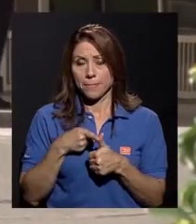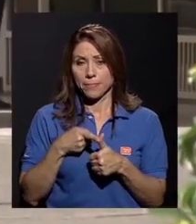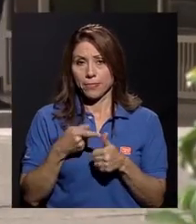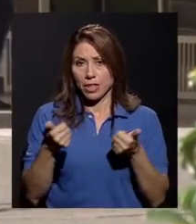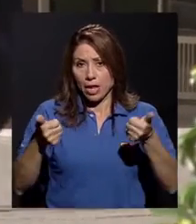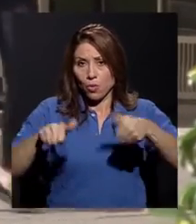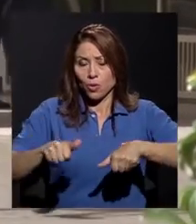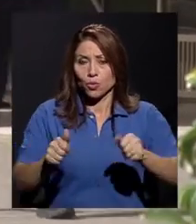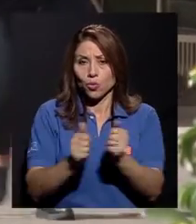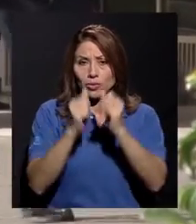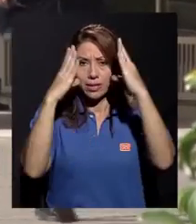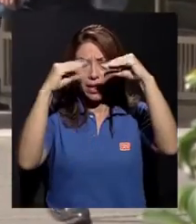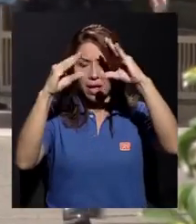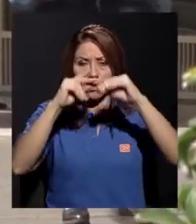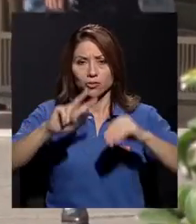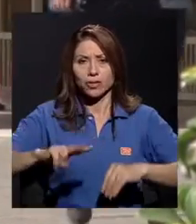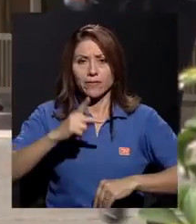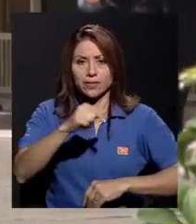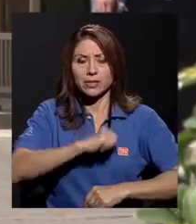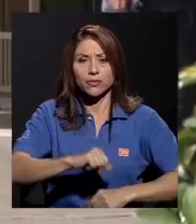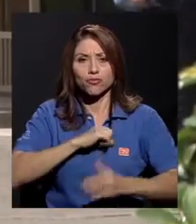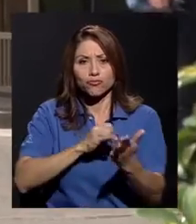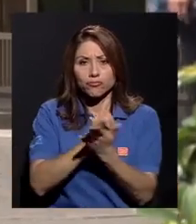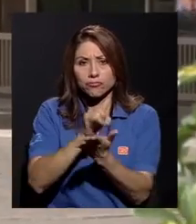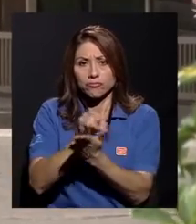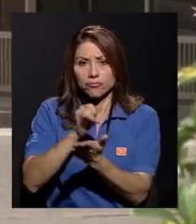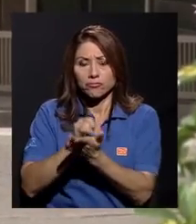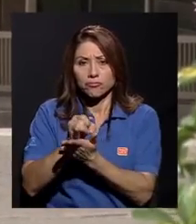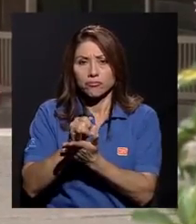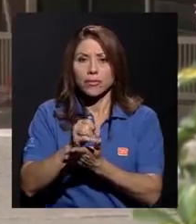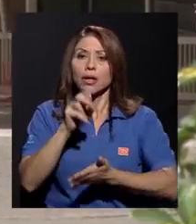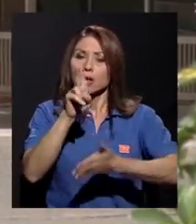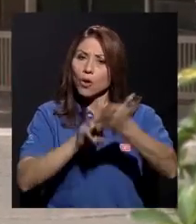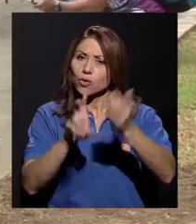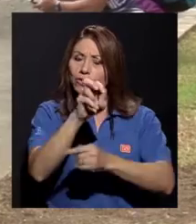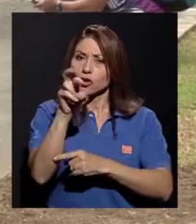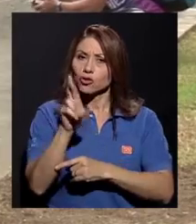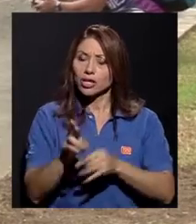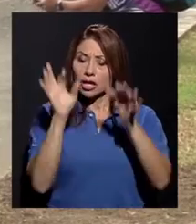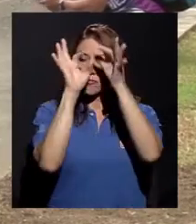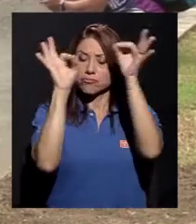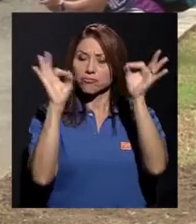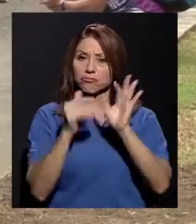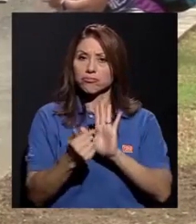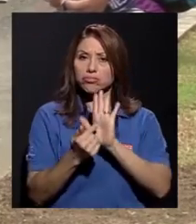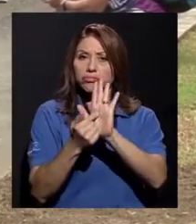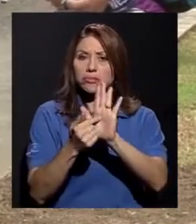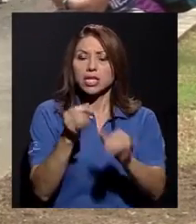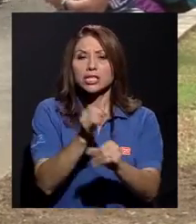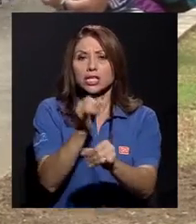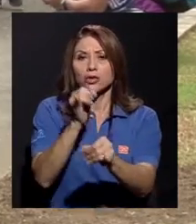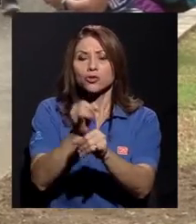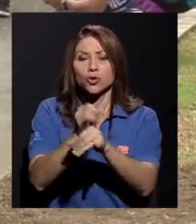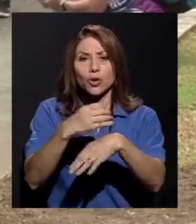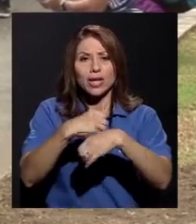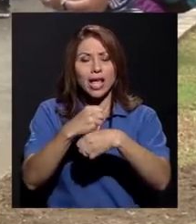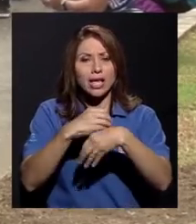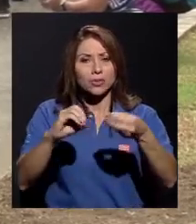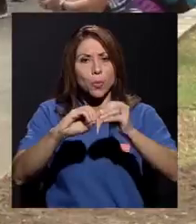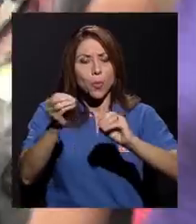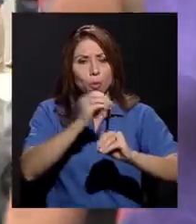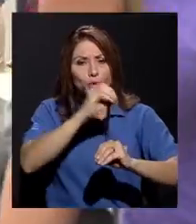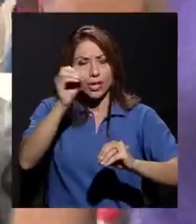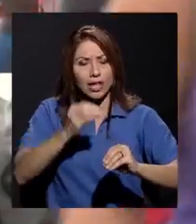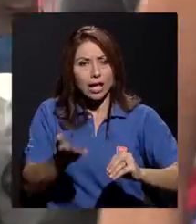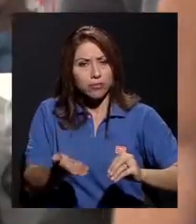acuerdo con datos de la Vicerrectoría de Investigación, la Universidad de Costa Rica es destacada como la institución que realiza el porcentaje más